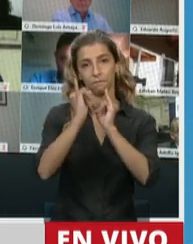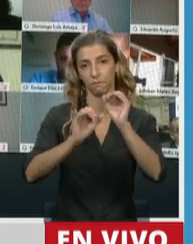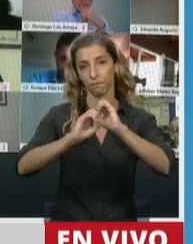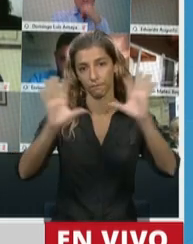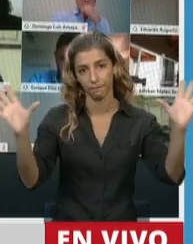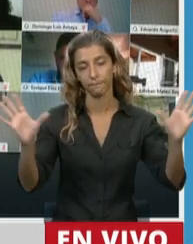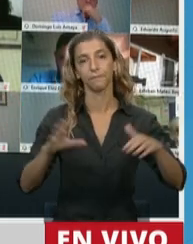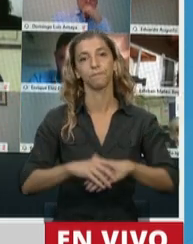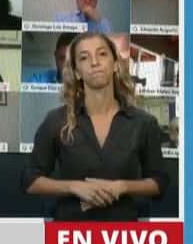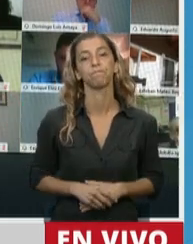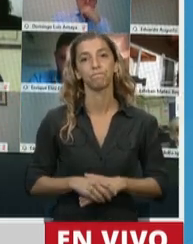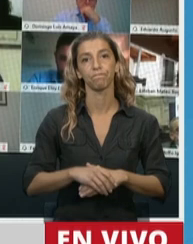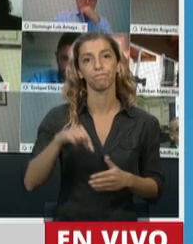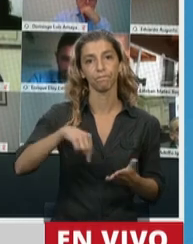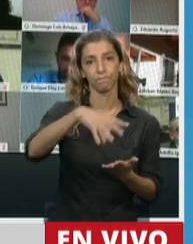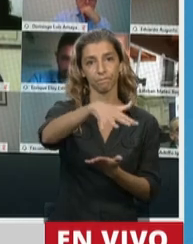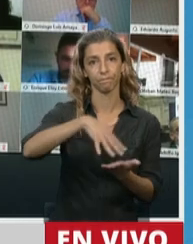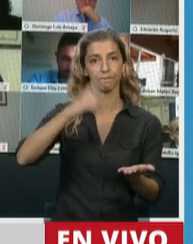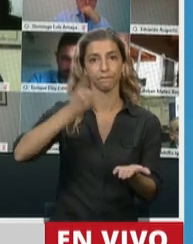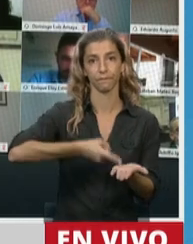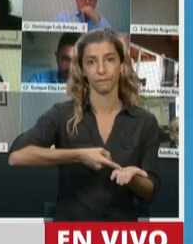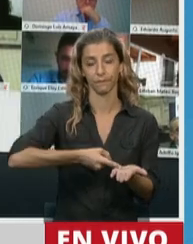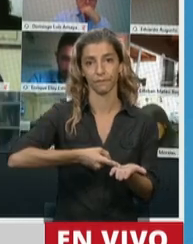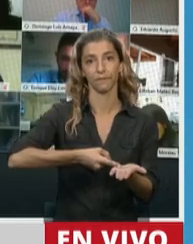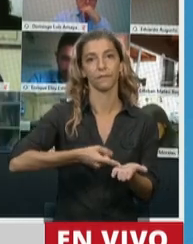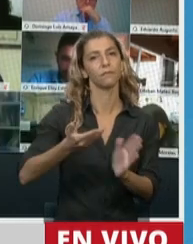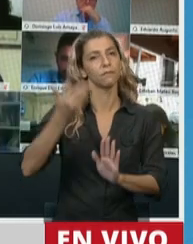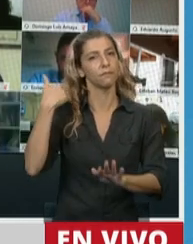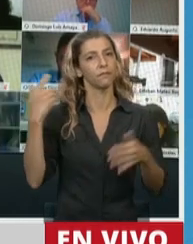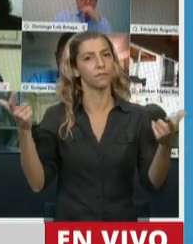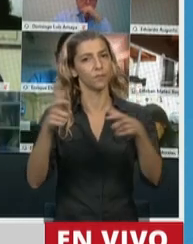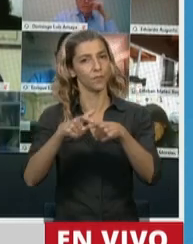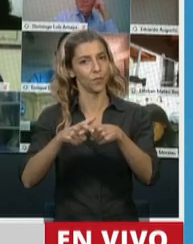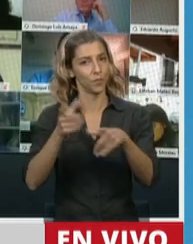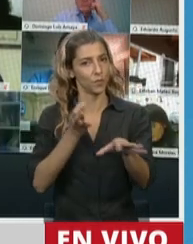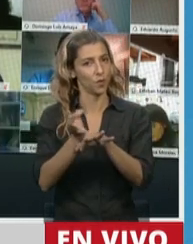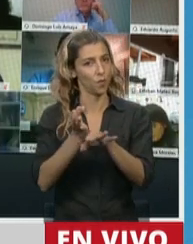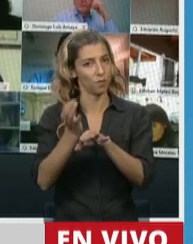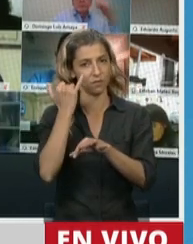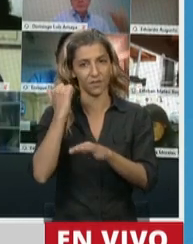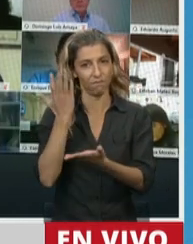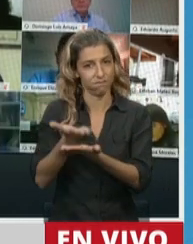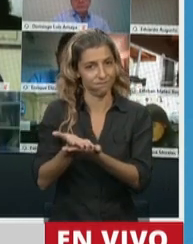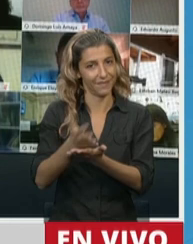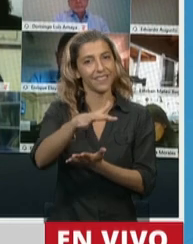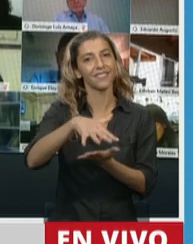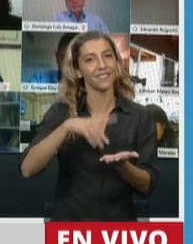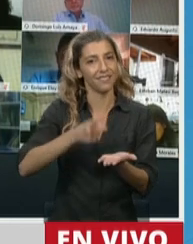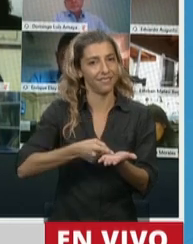en este dictamen presentado en la Comisión de Educación de Dictamen de Minoría.